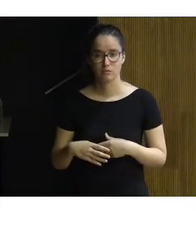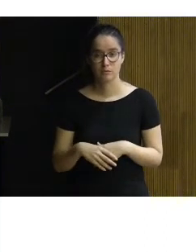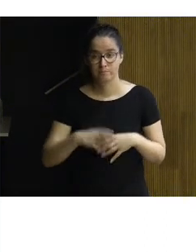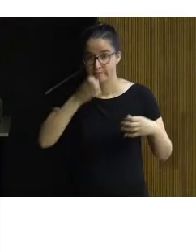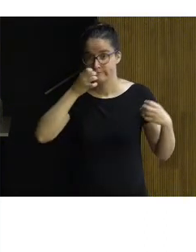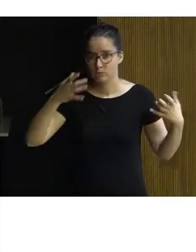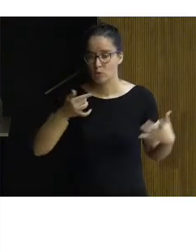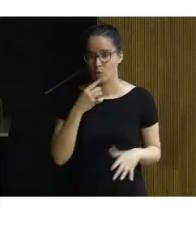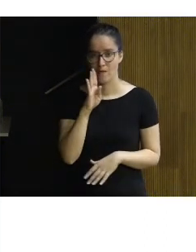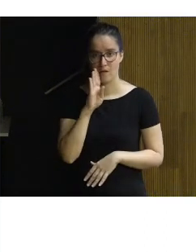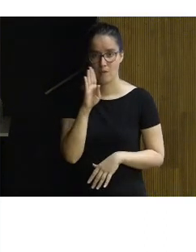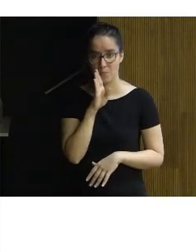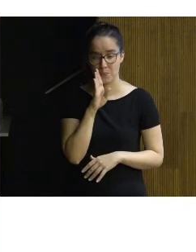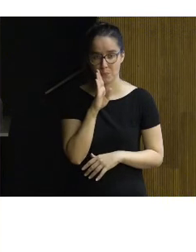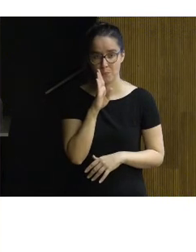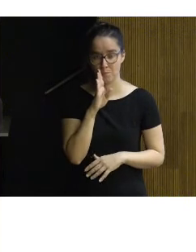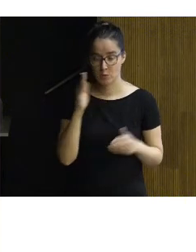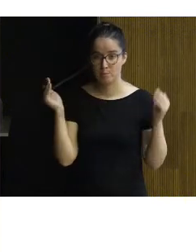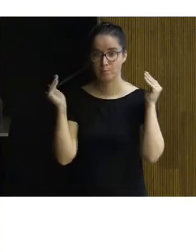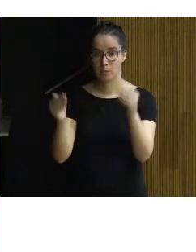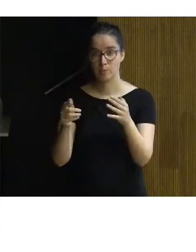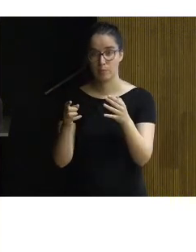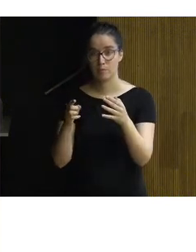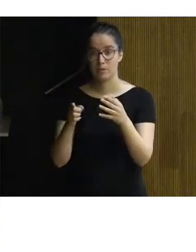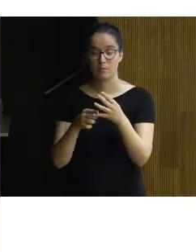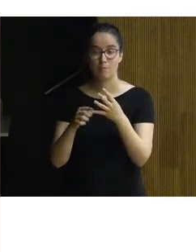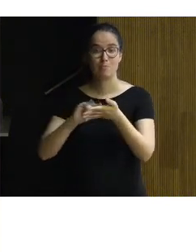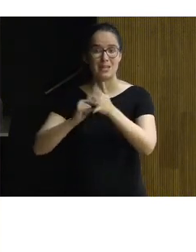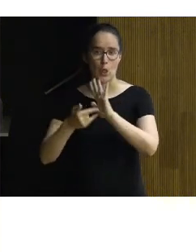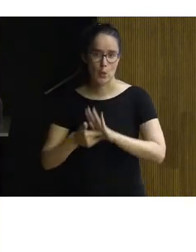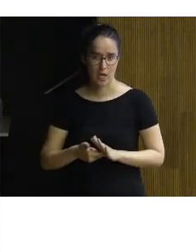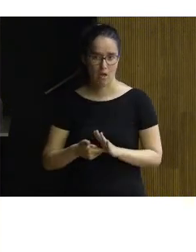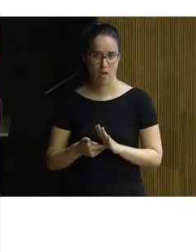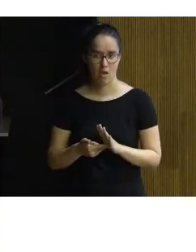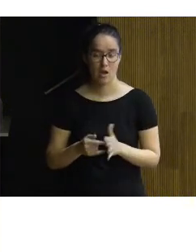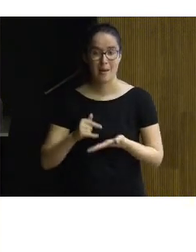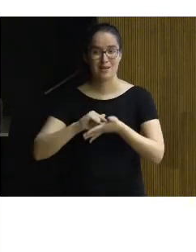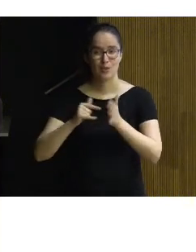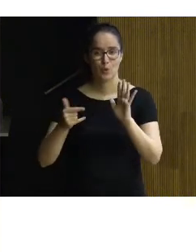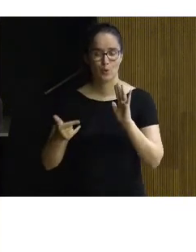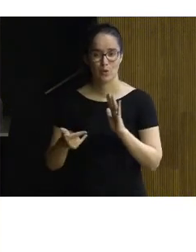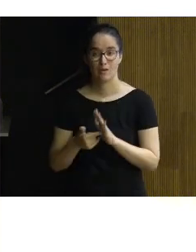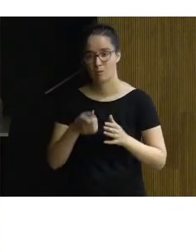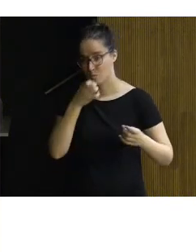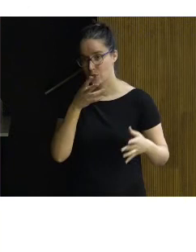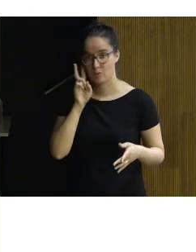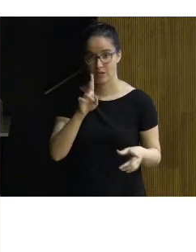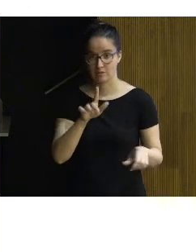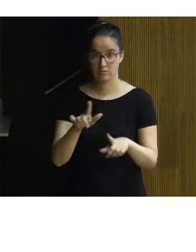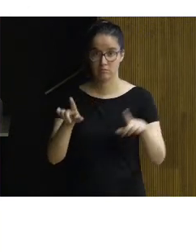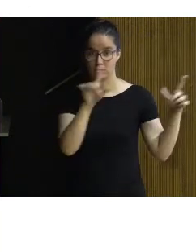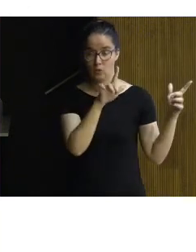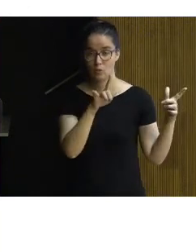Bueno, pues como os decía, me iba a centrar en la parte de metodología. La metodología, bueno, aquí veis una